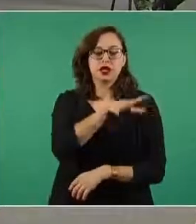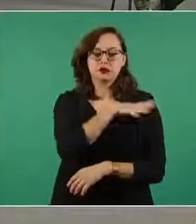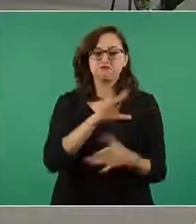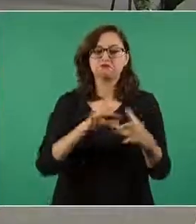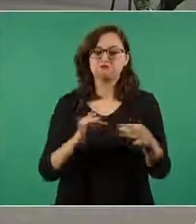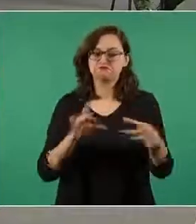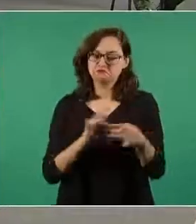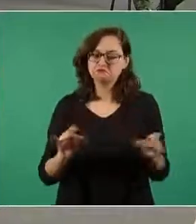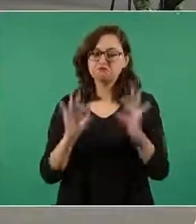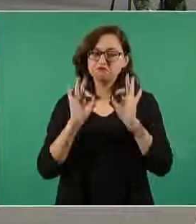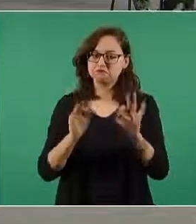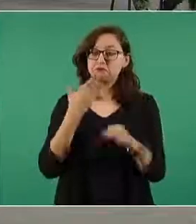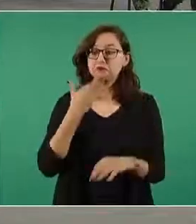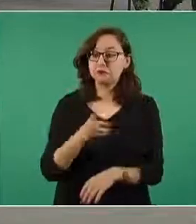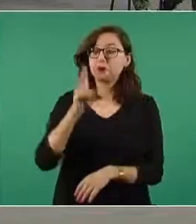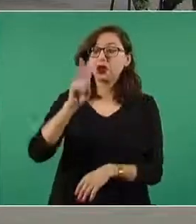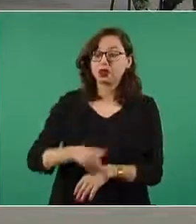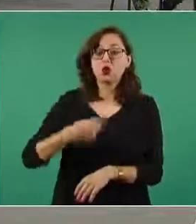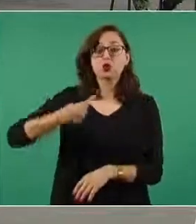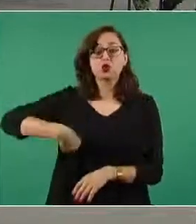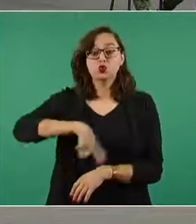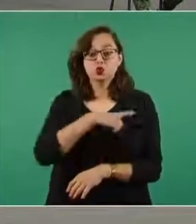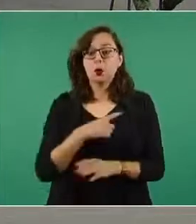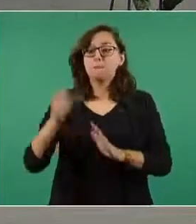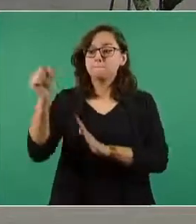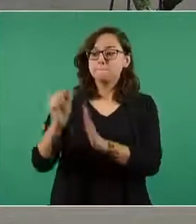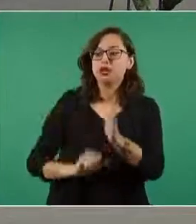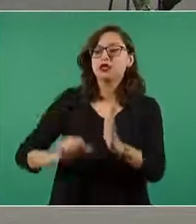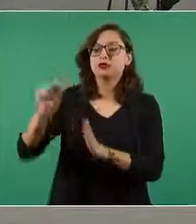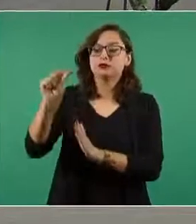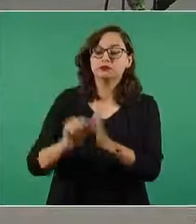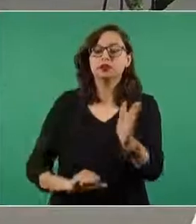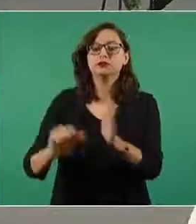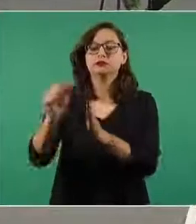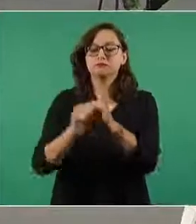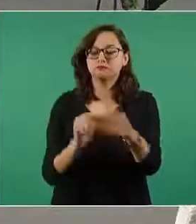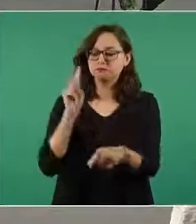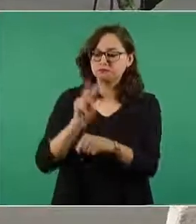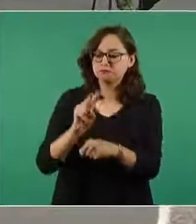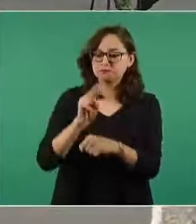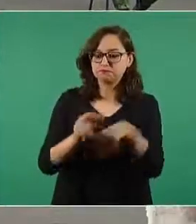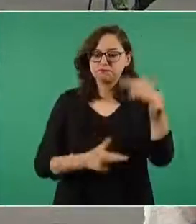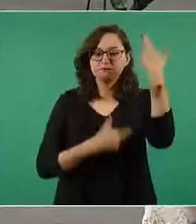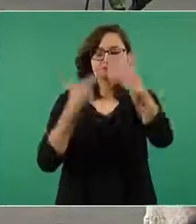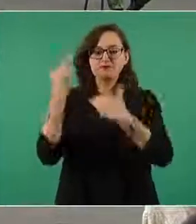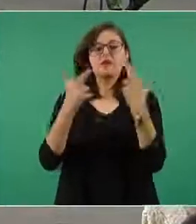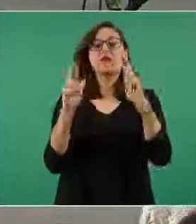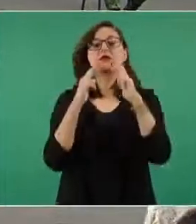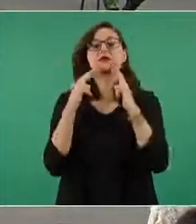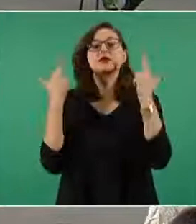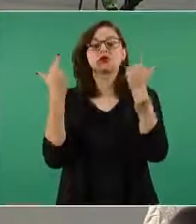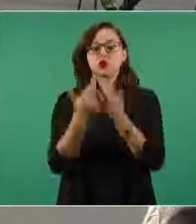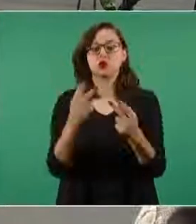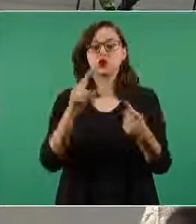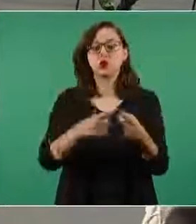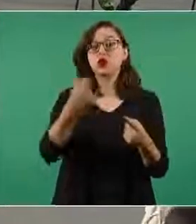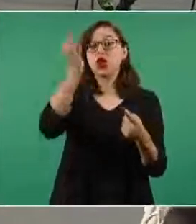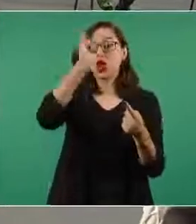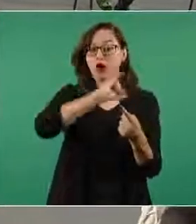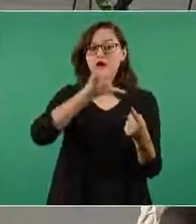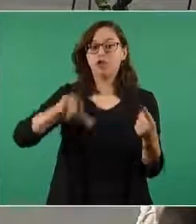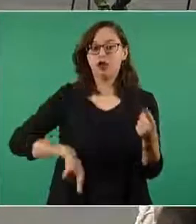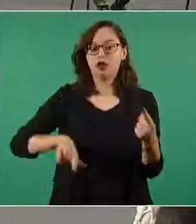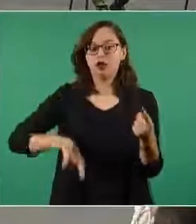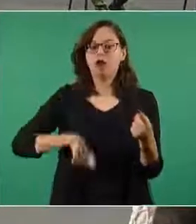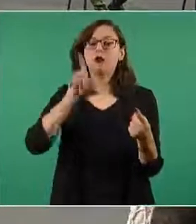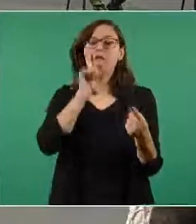mes la jefa de gobierno el gobernador del Estado de México Alfredo